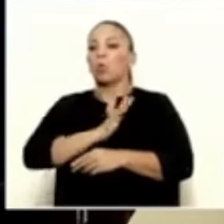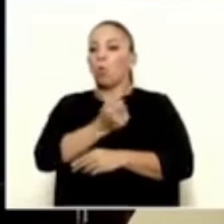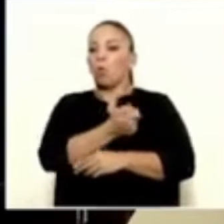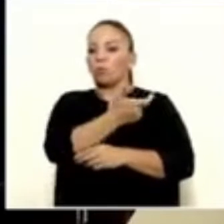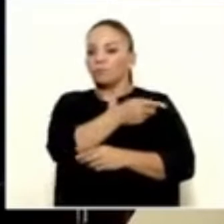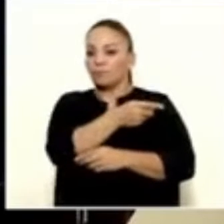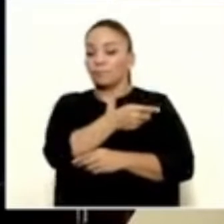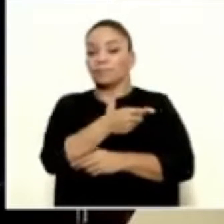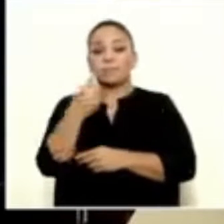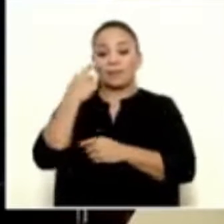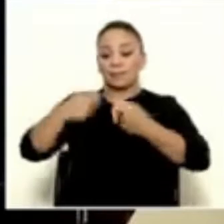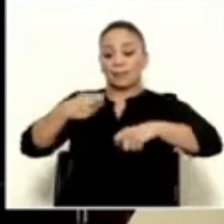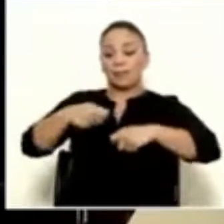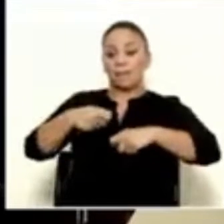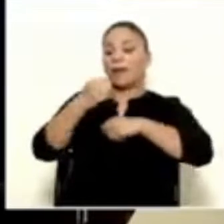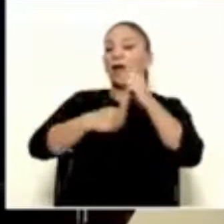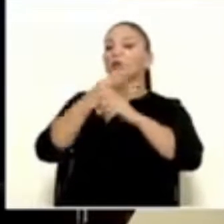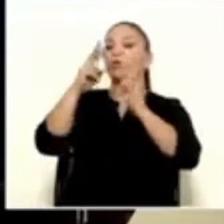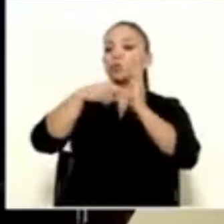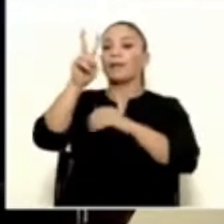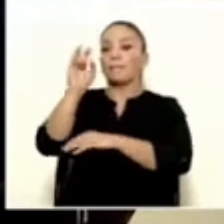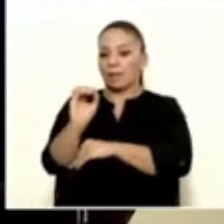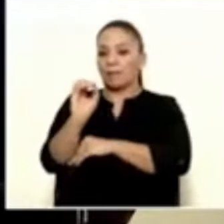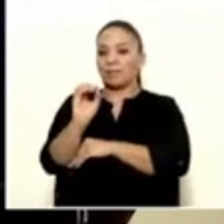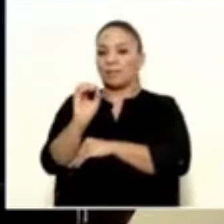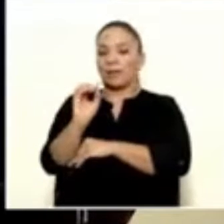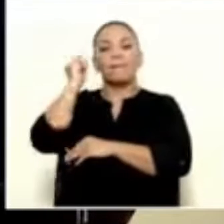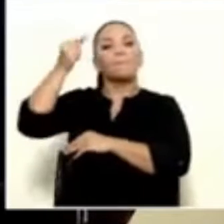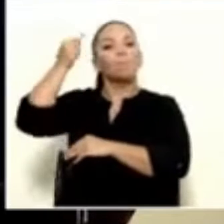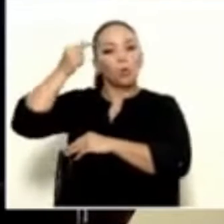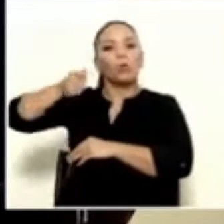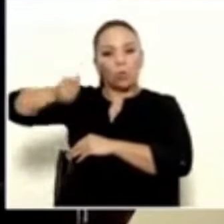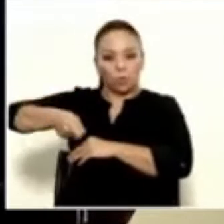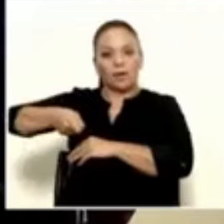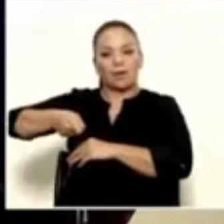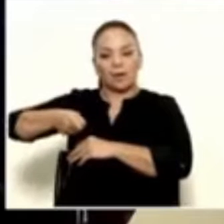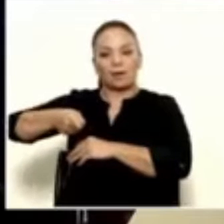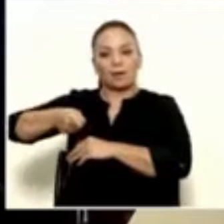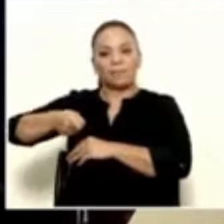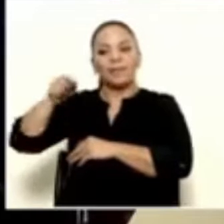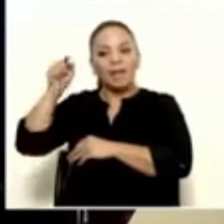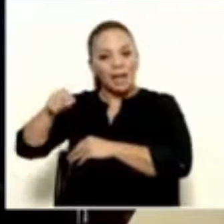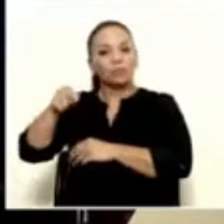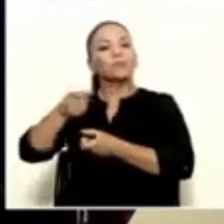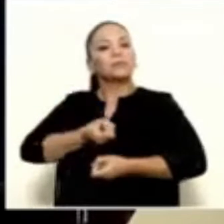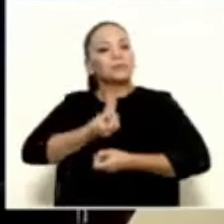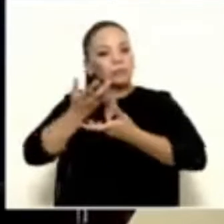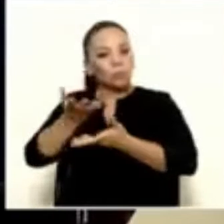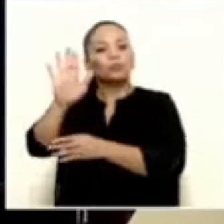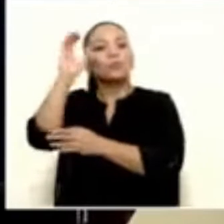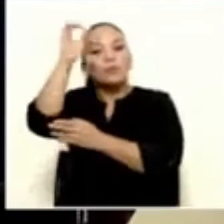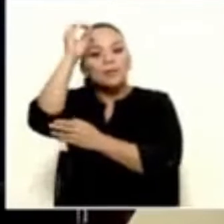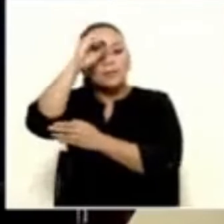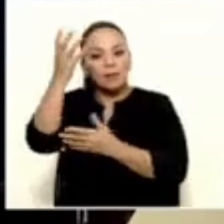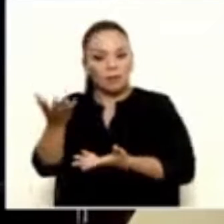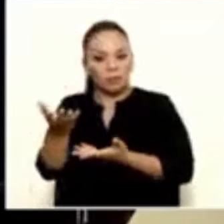Desde septiembre del año 2020, la Procuraduría General de la República externó su criterio